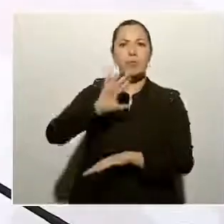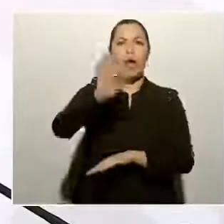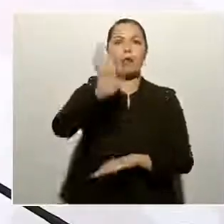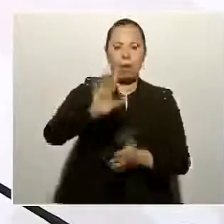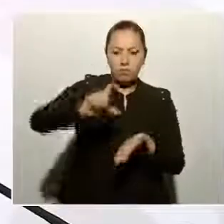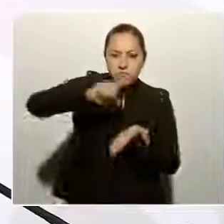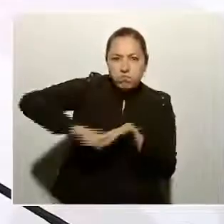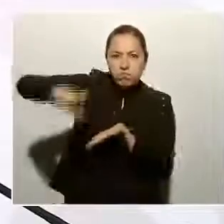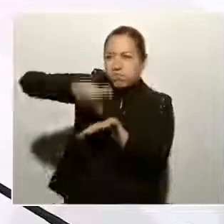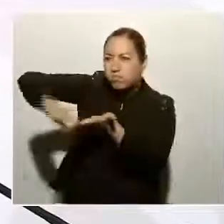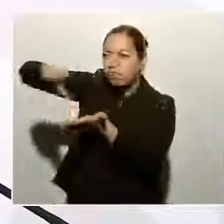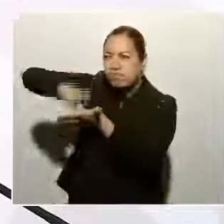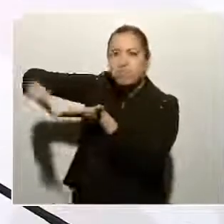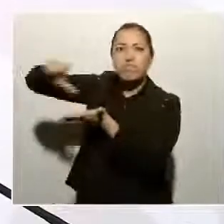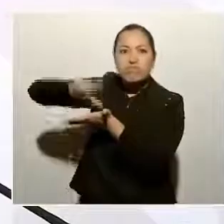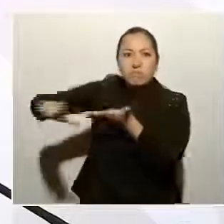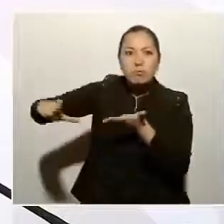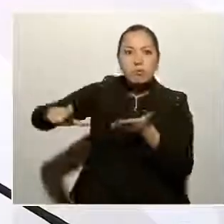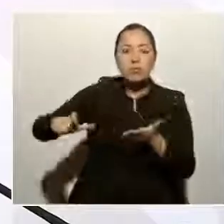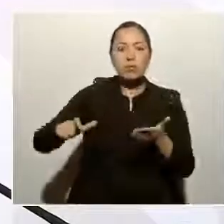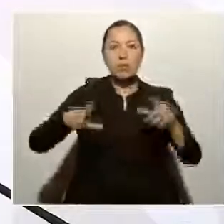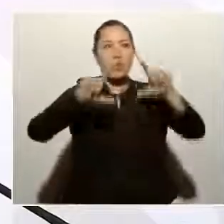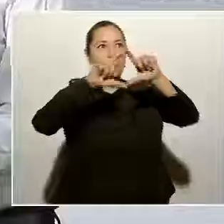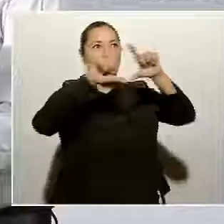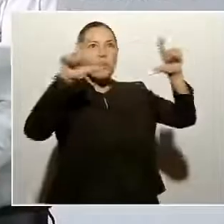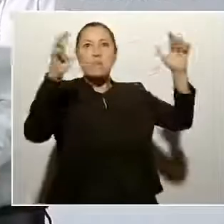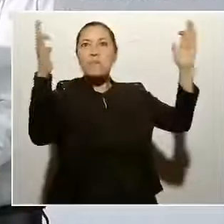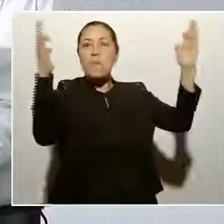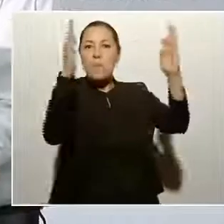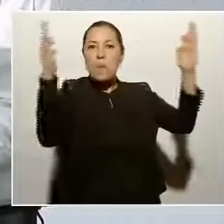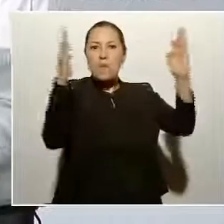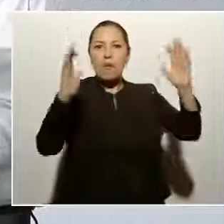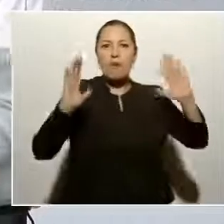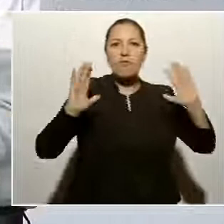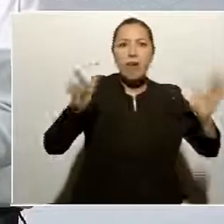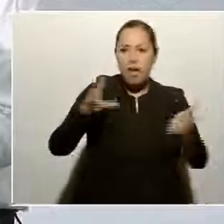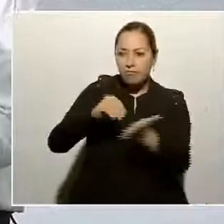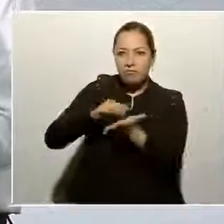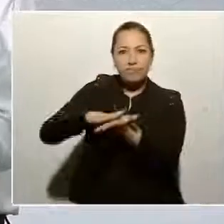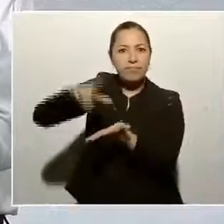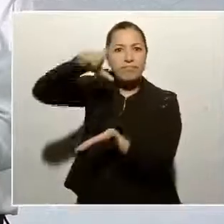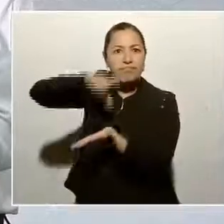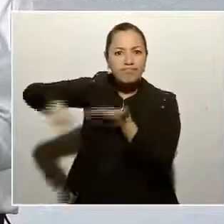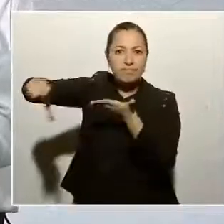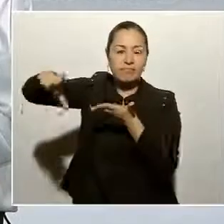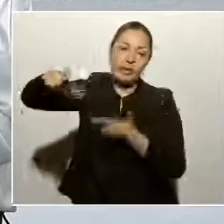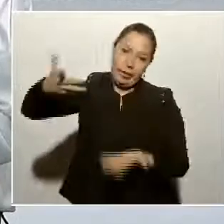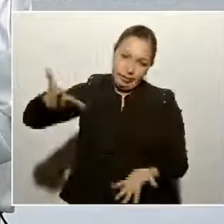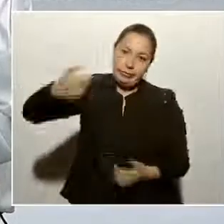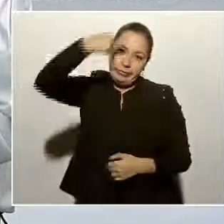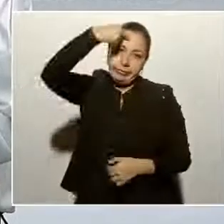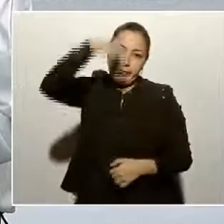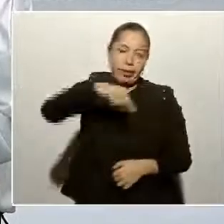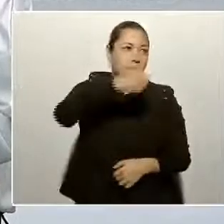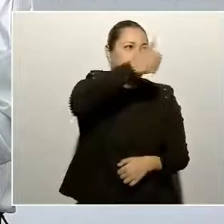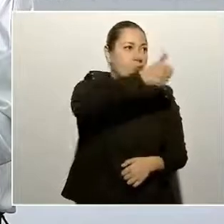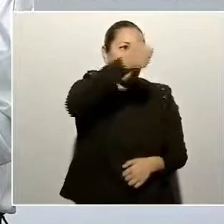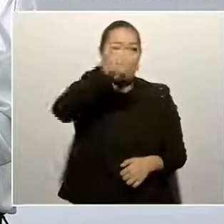hasta aires acondicionados para las aulas,